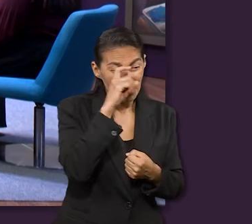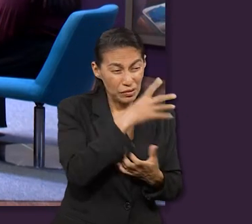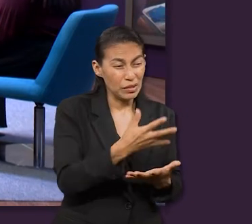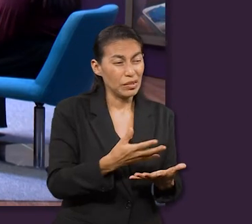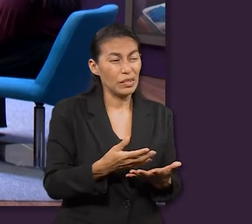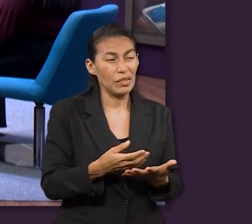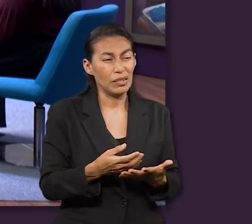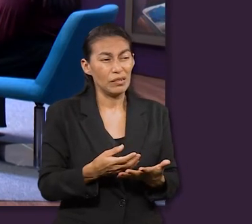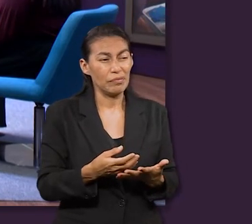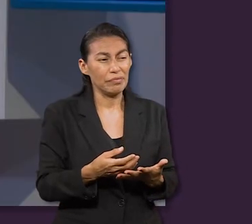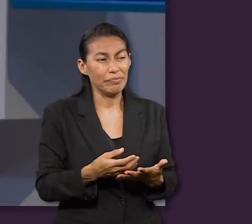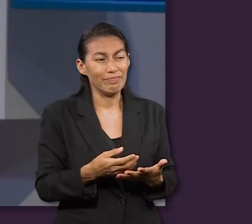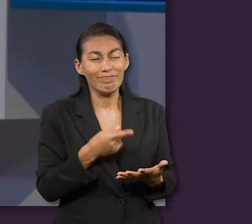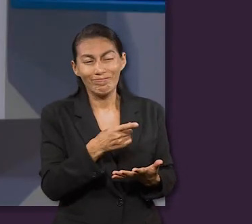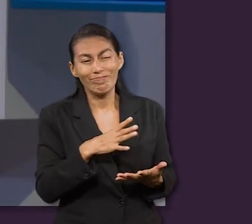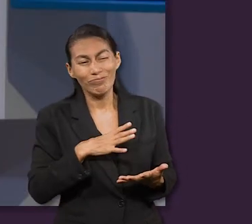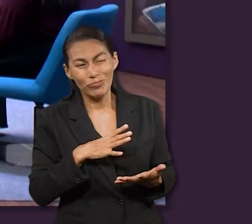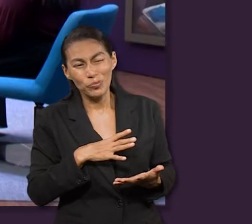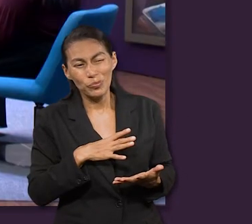que ver con la fe?